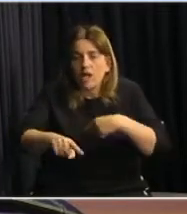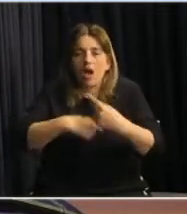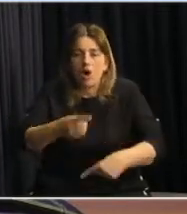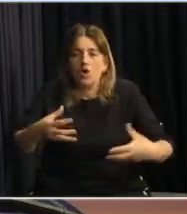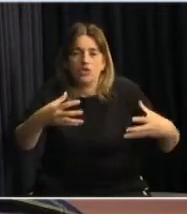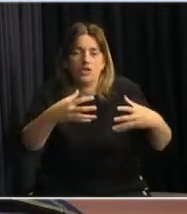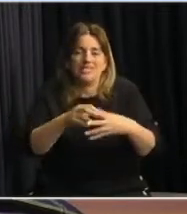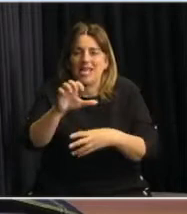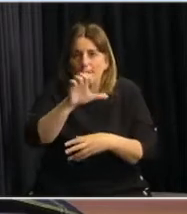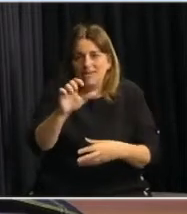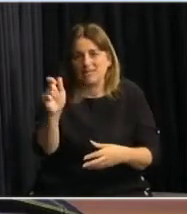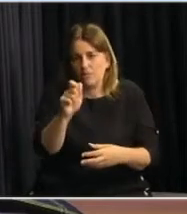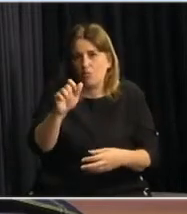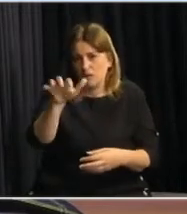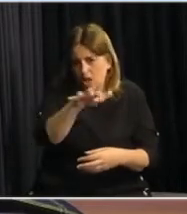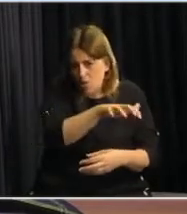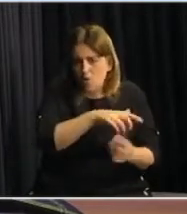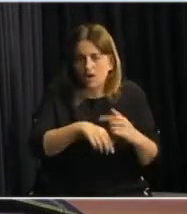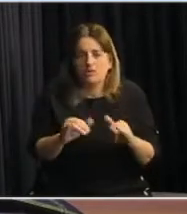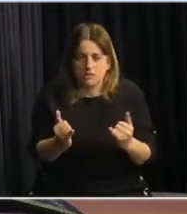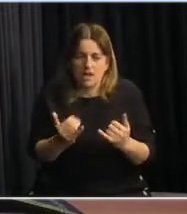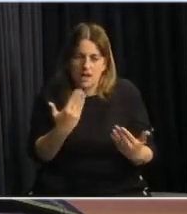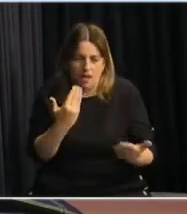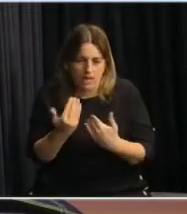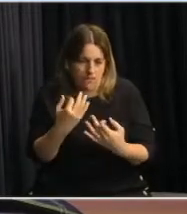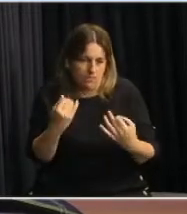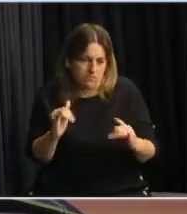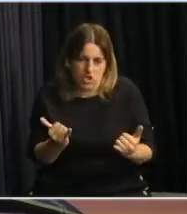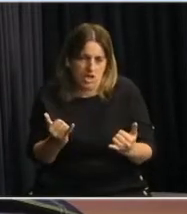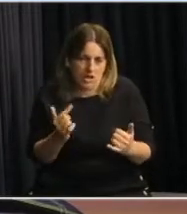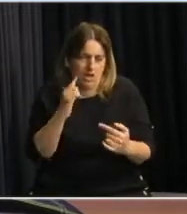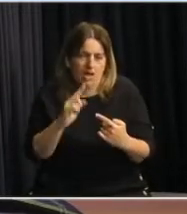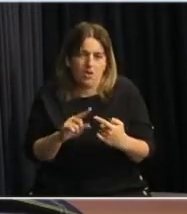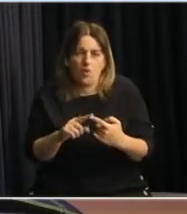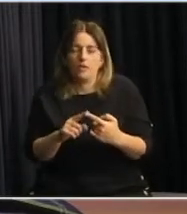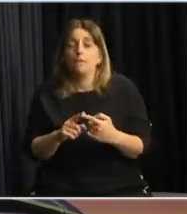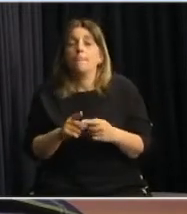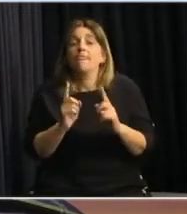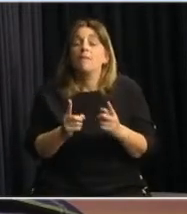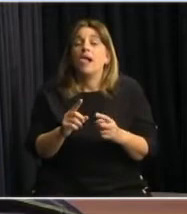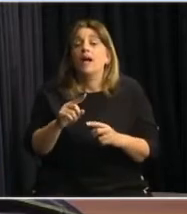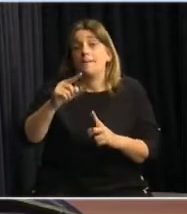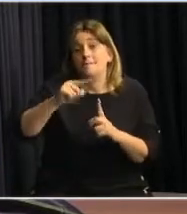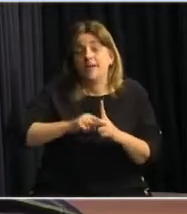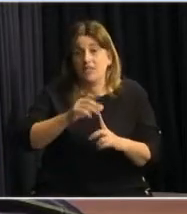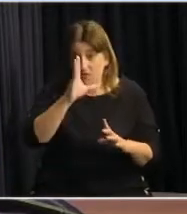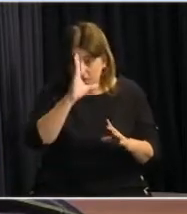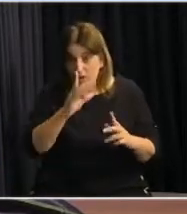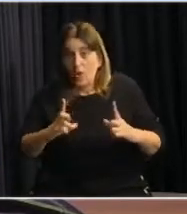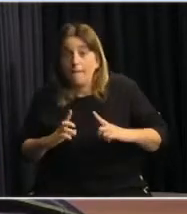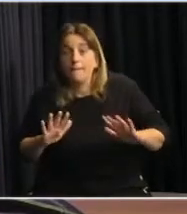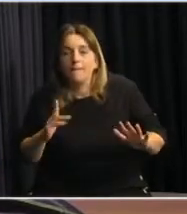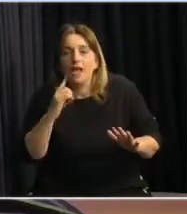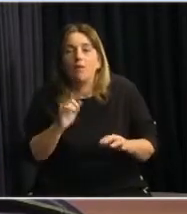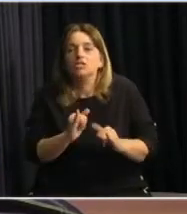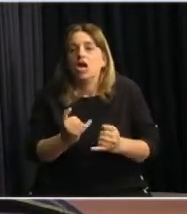entidades públicas con las cuales ya estamos en diálogo permanente. Y lo mismo para el mes de febrero, esperamos poder tener